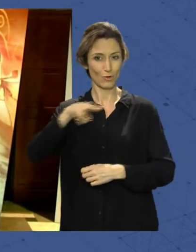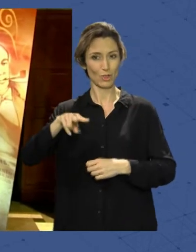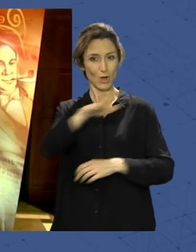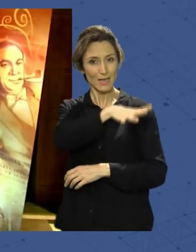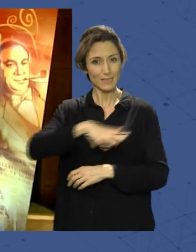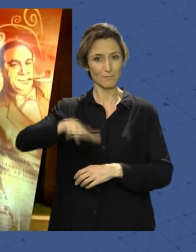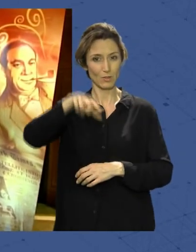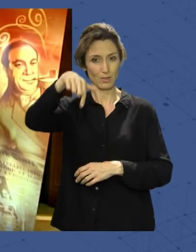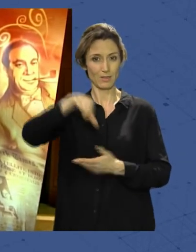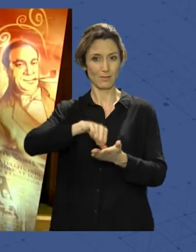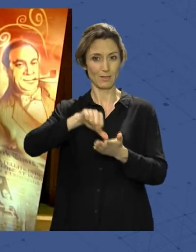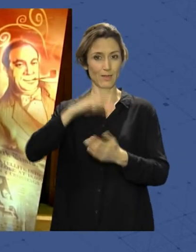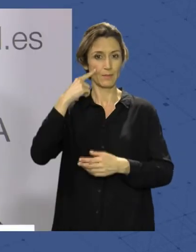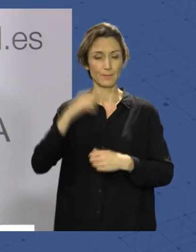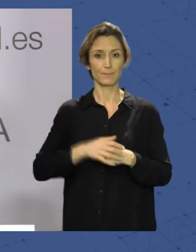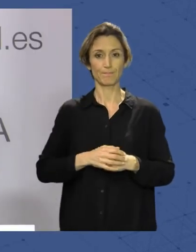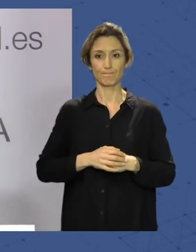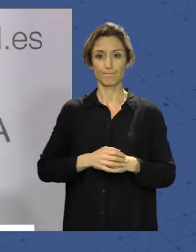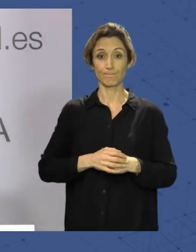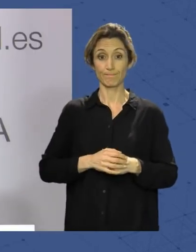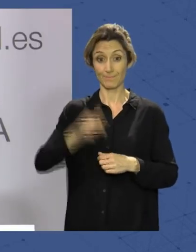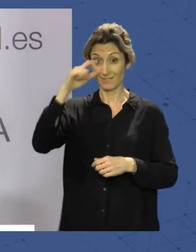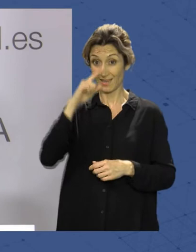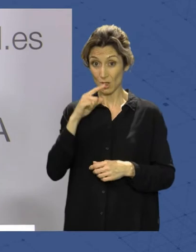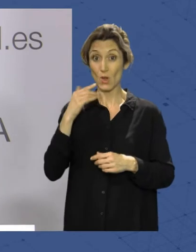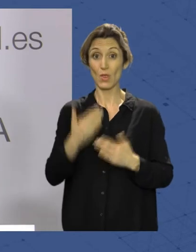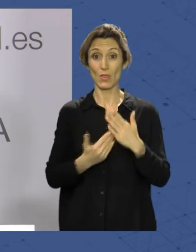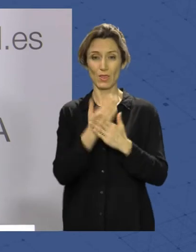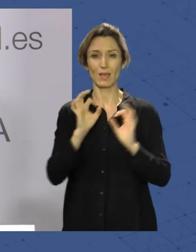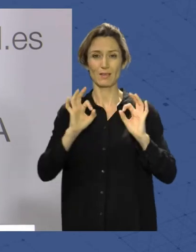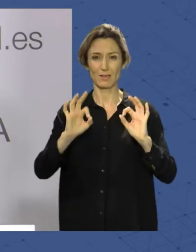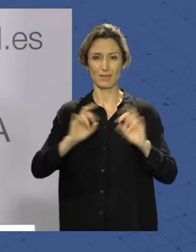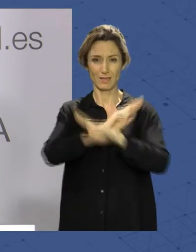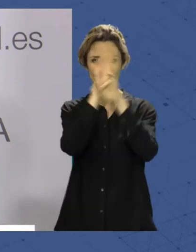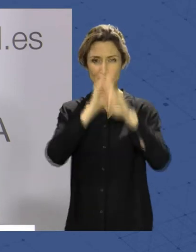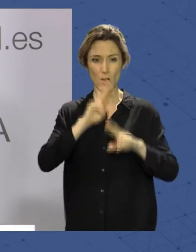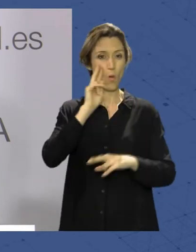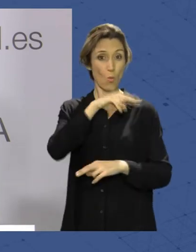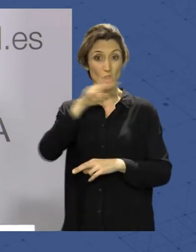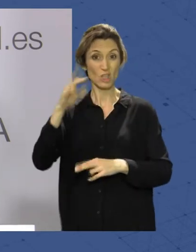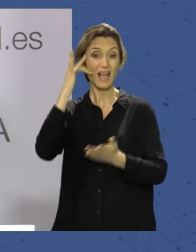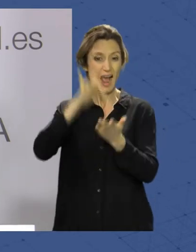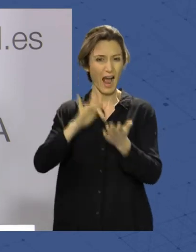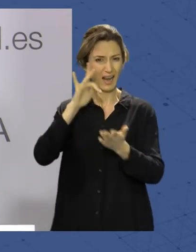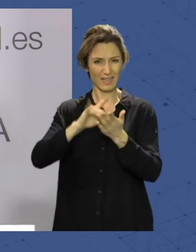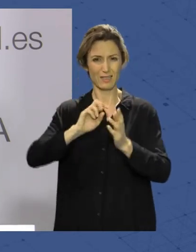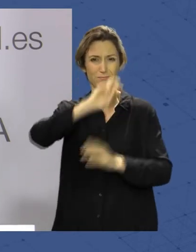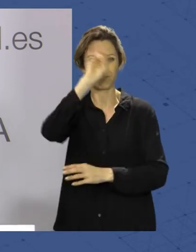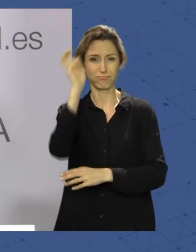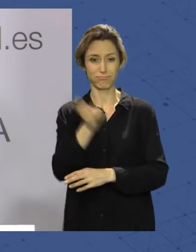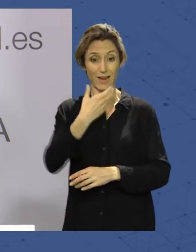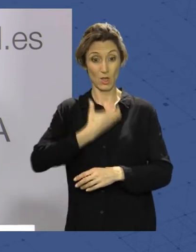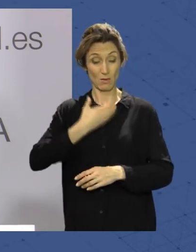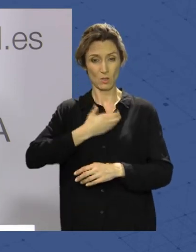capital almeriense. La edición del Día Internacional de los Museos con mayor agenda que jamás hayamos hecho desde el Ayuntamiento de